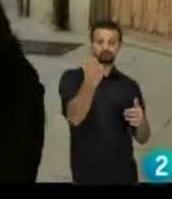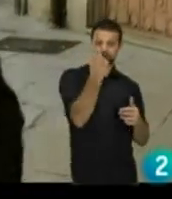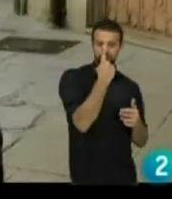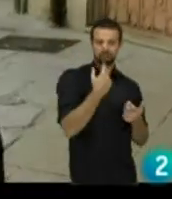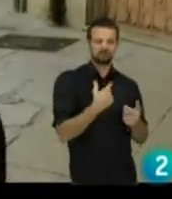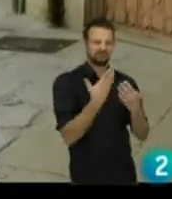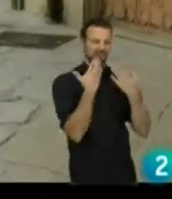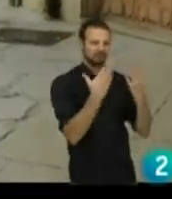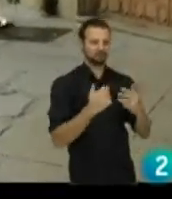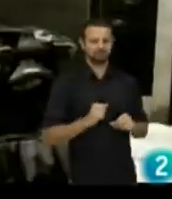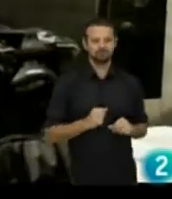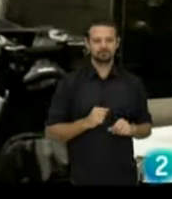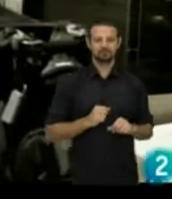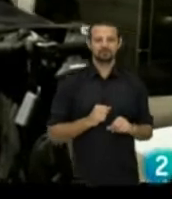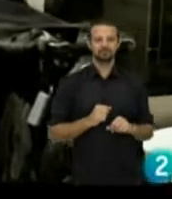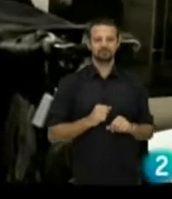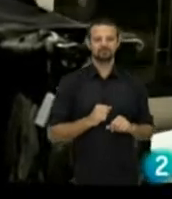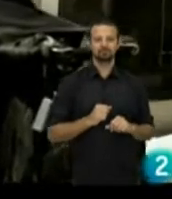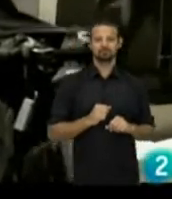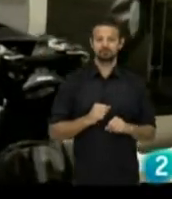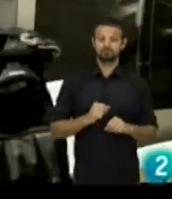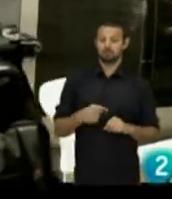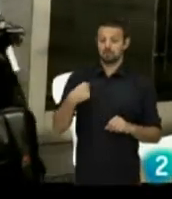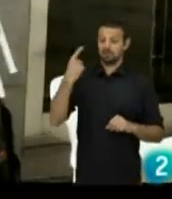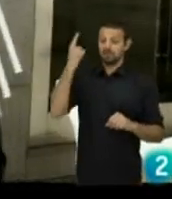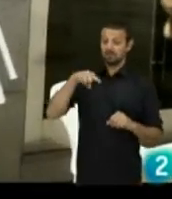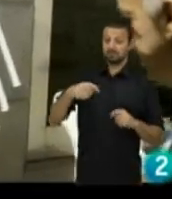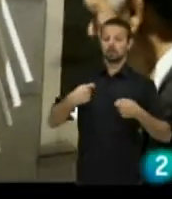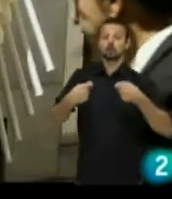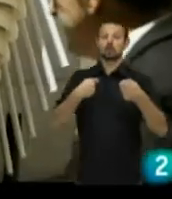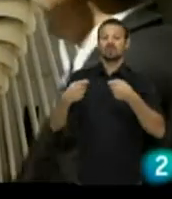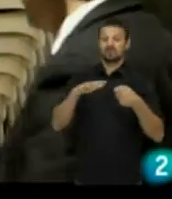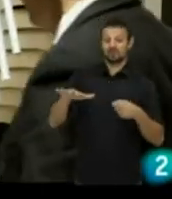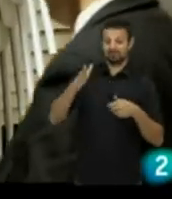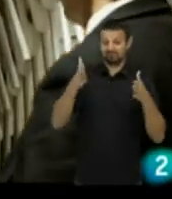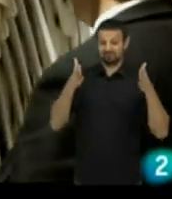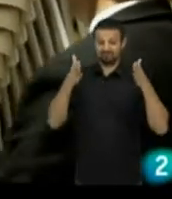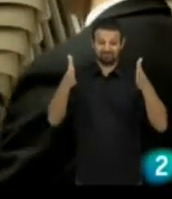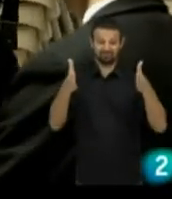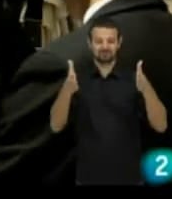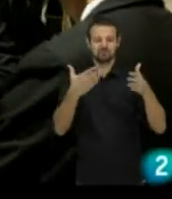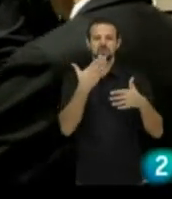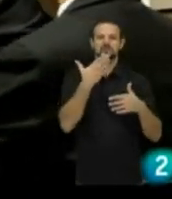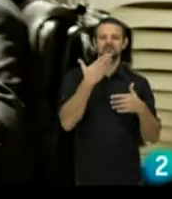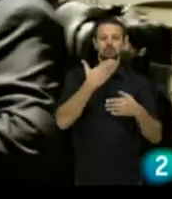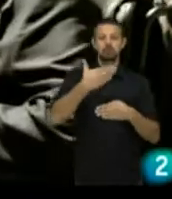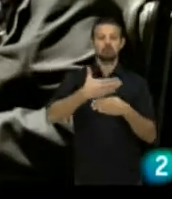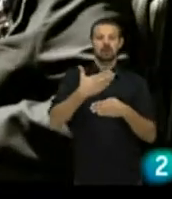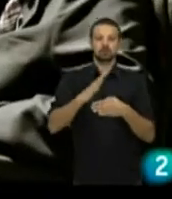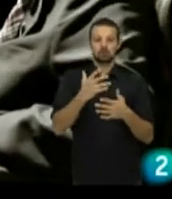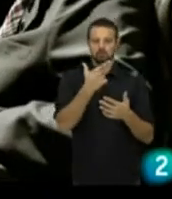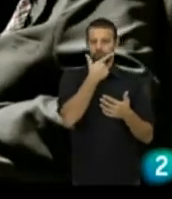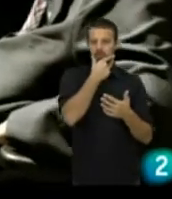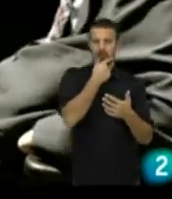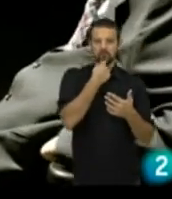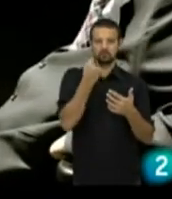¿Puedes decir a alguien que salga? Sí. Gracias. ¿Ves? Esto es lo que tiene... ¿Ves el comercio que